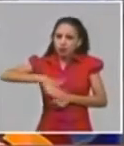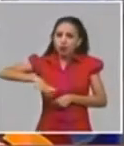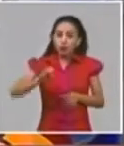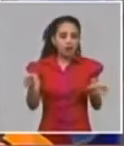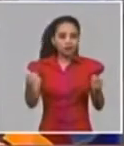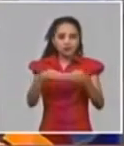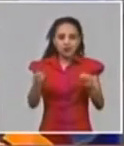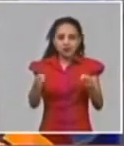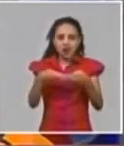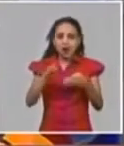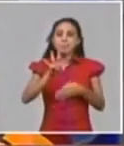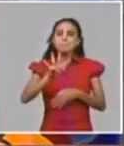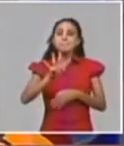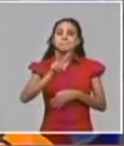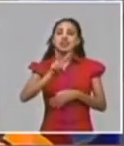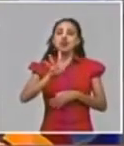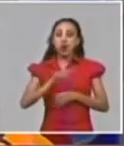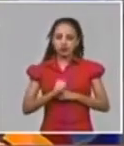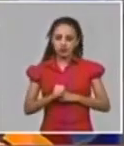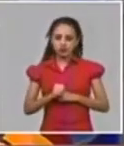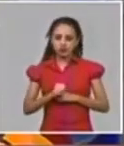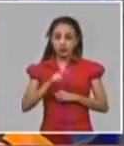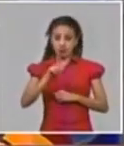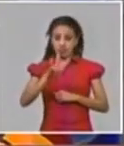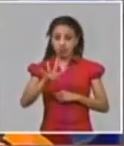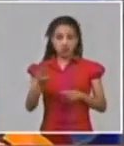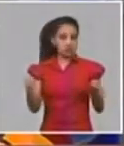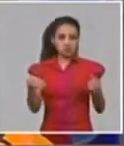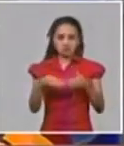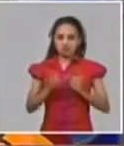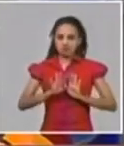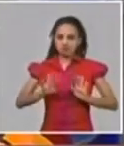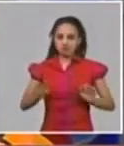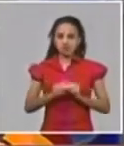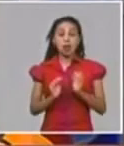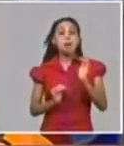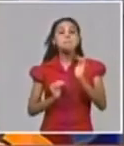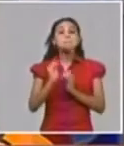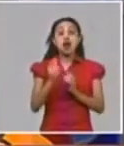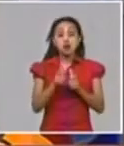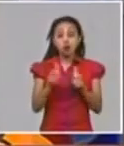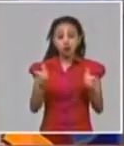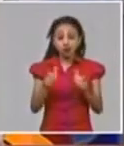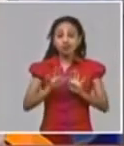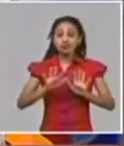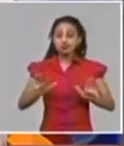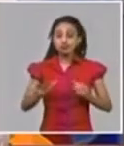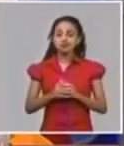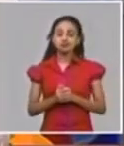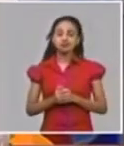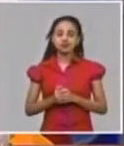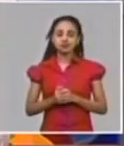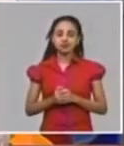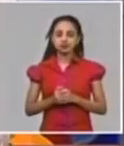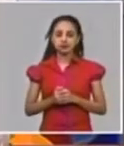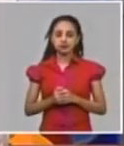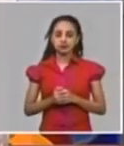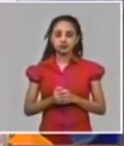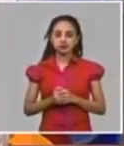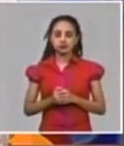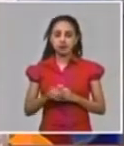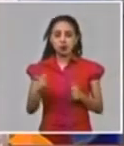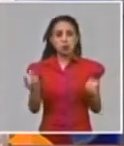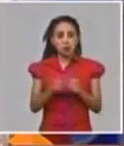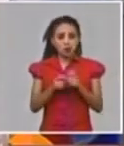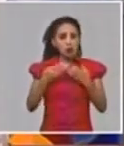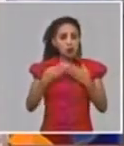cerrados 24 el número de eventos que hemos cerrado es mayor al número de eventos que tenemos abiertos se